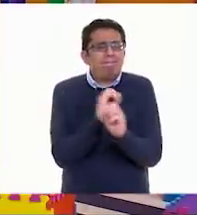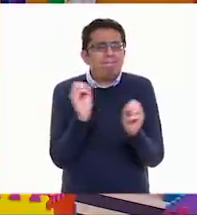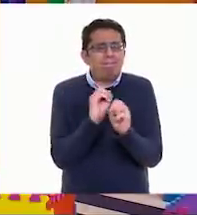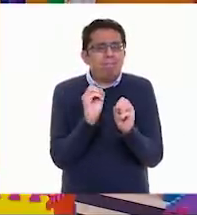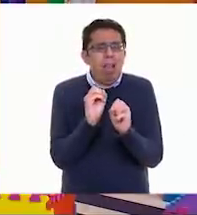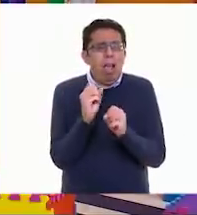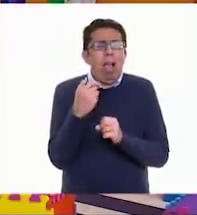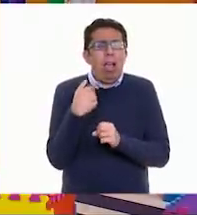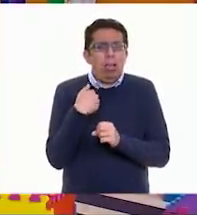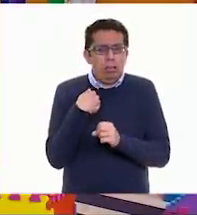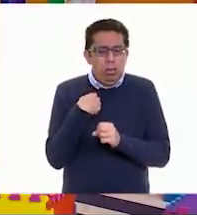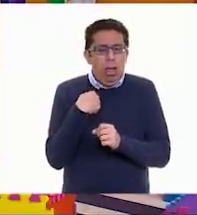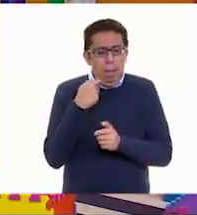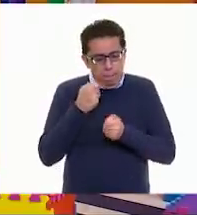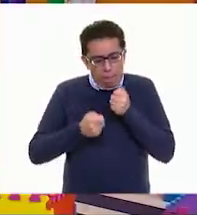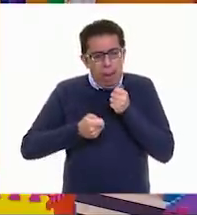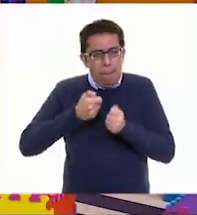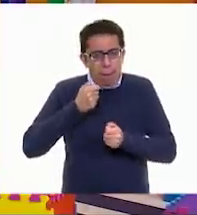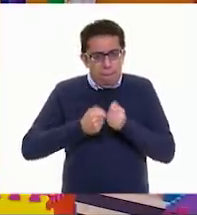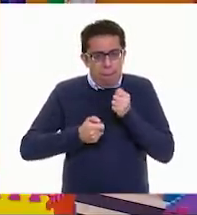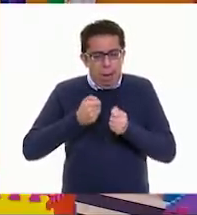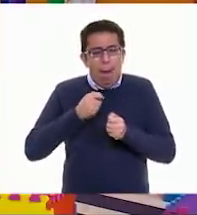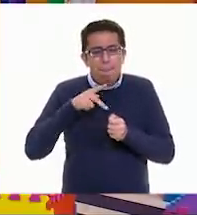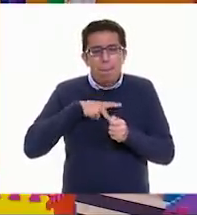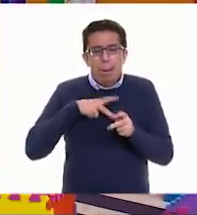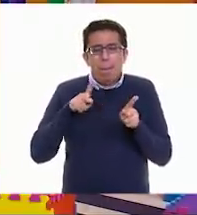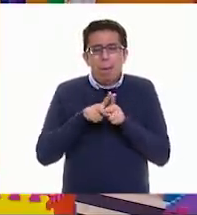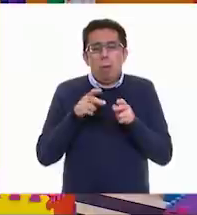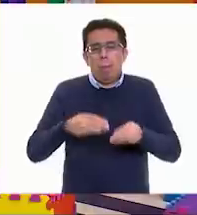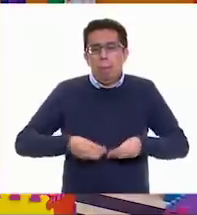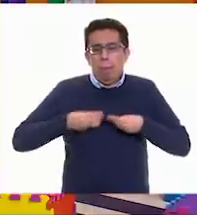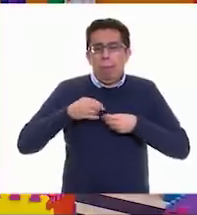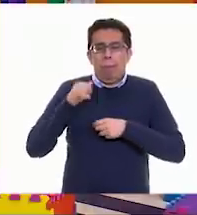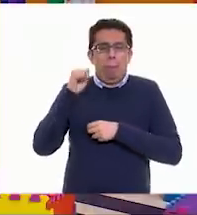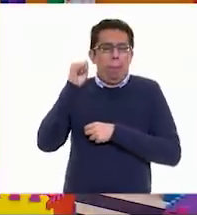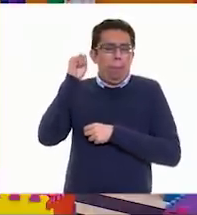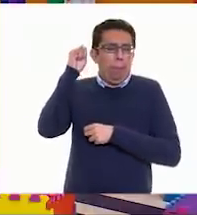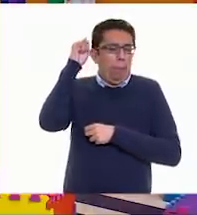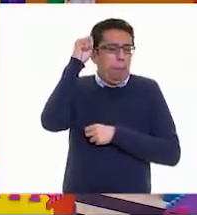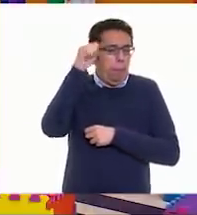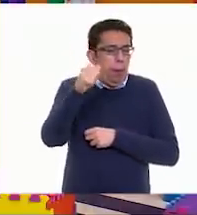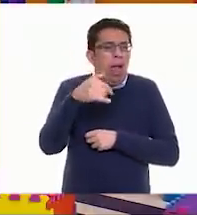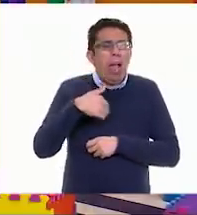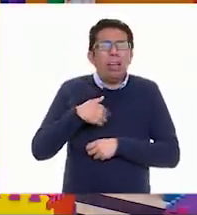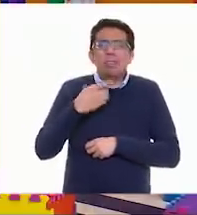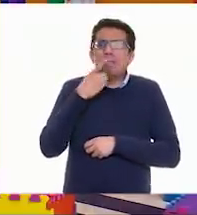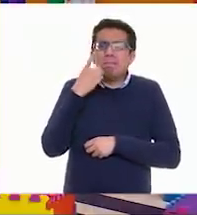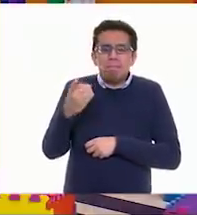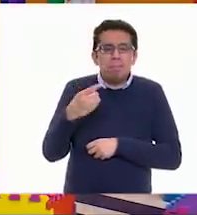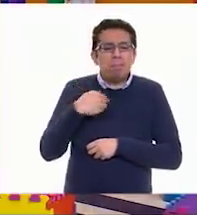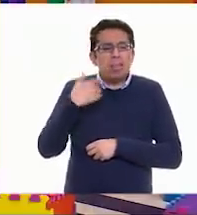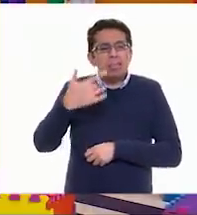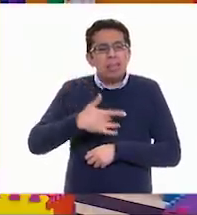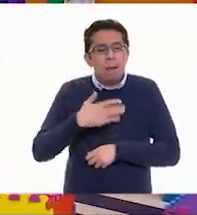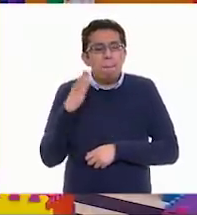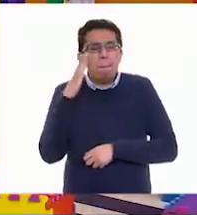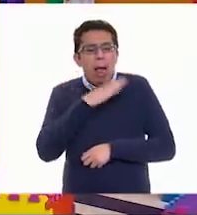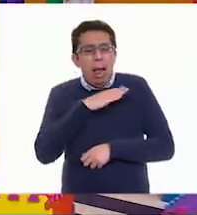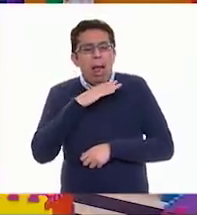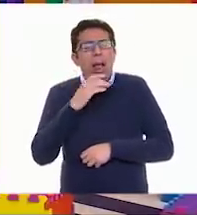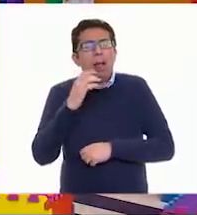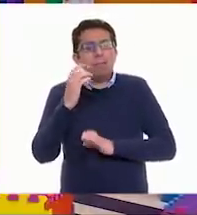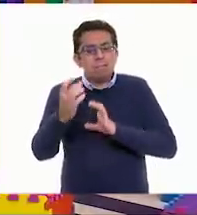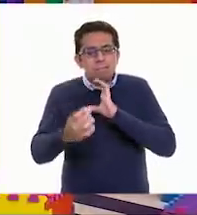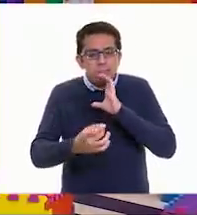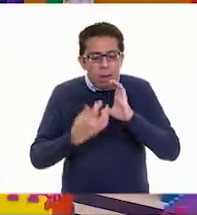platicando en el celular con mi primo, que es un primo lejano que tengo, y bueno, le decía yo que me sentía un poco mal y él me mandó un